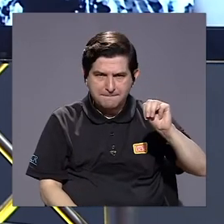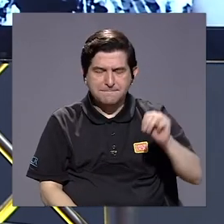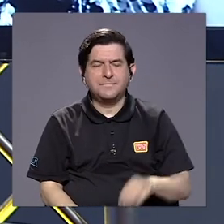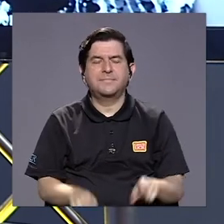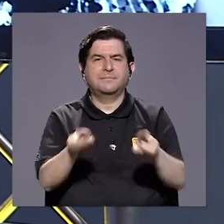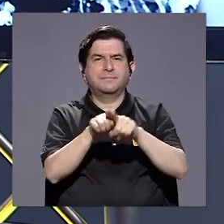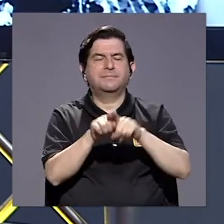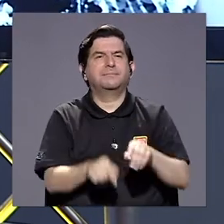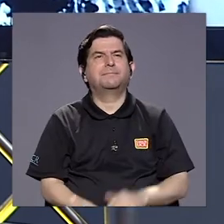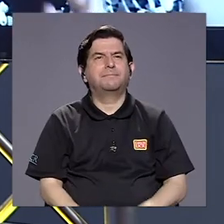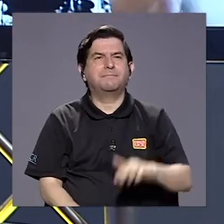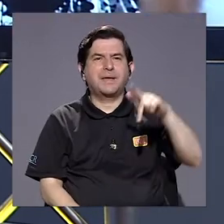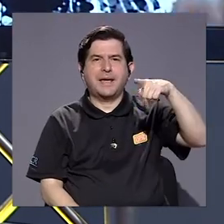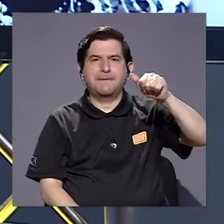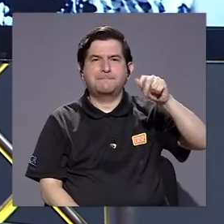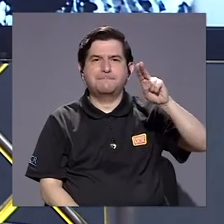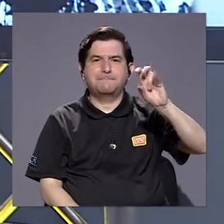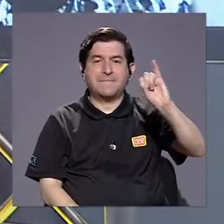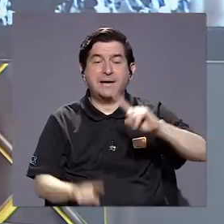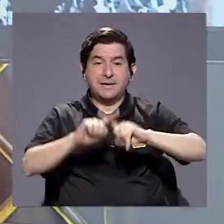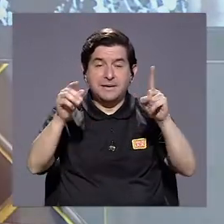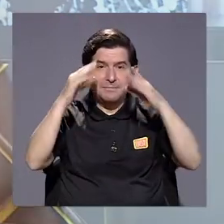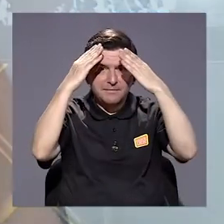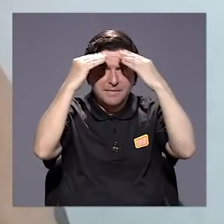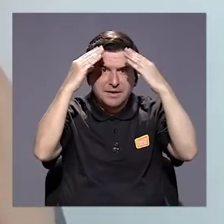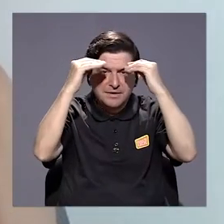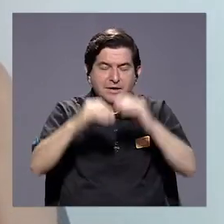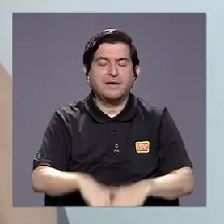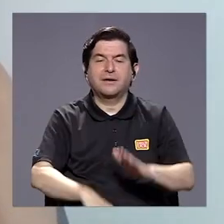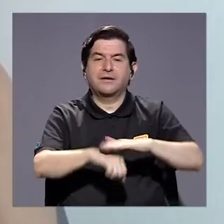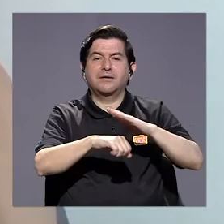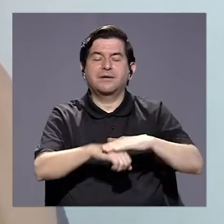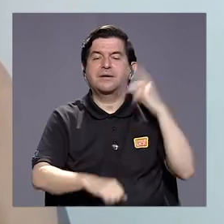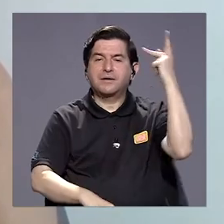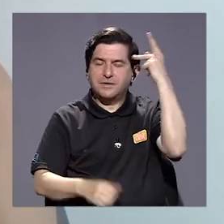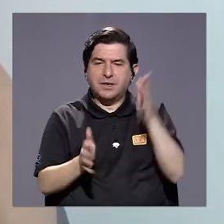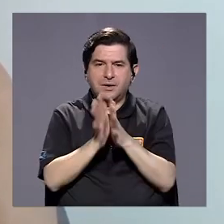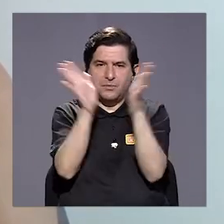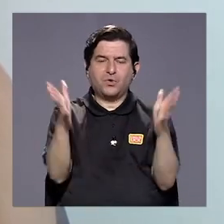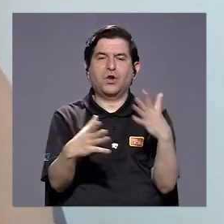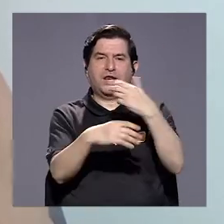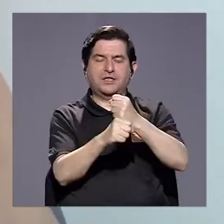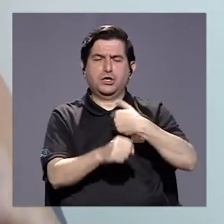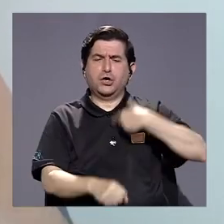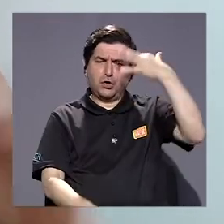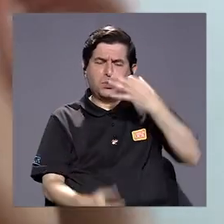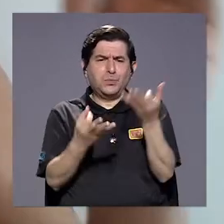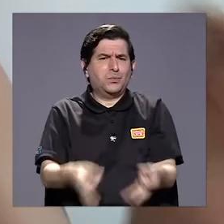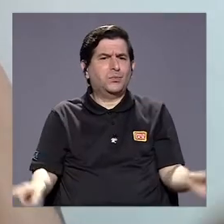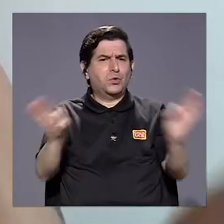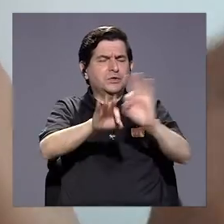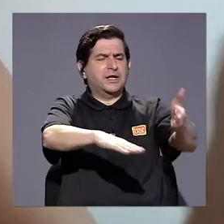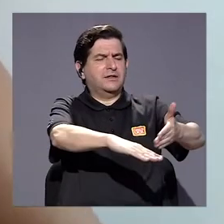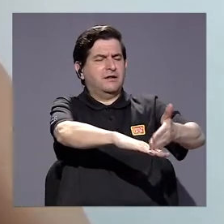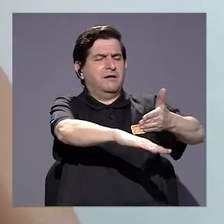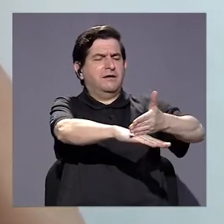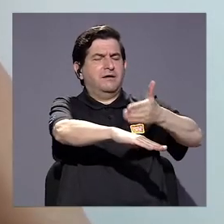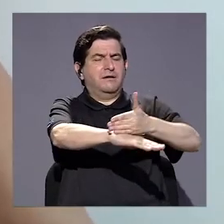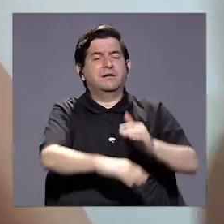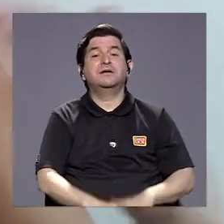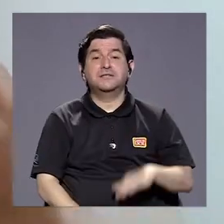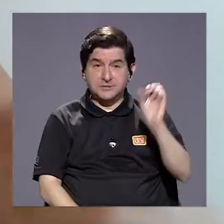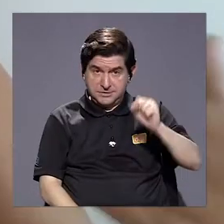trabajando con el PANIC, pero tener datos permite crear política pública. Y en ese sentido a me parece fundamental que